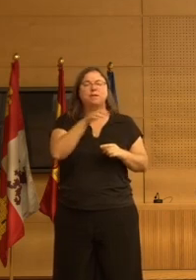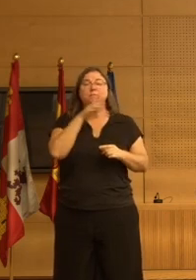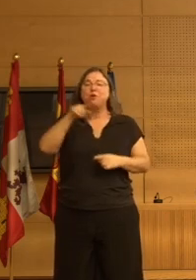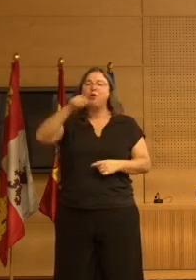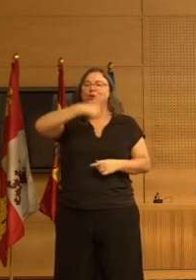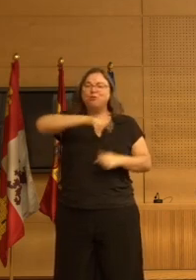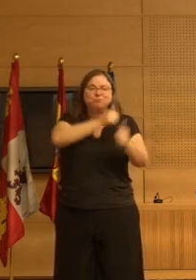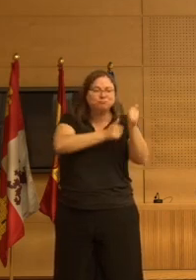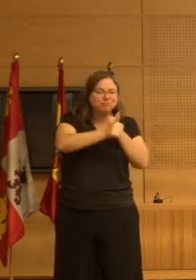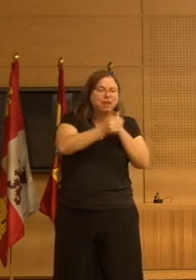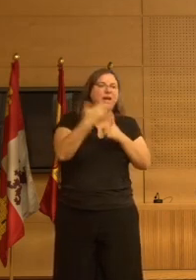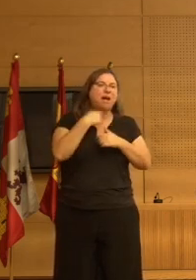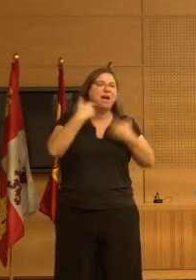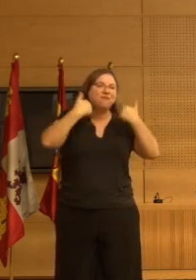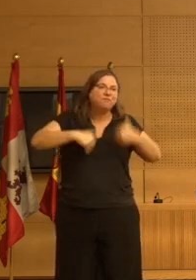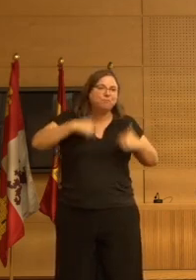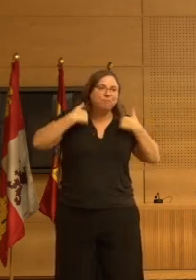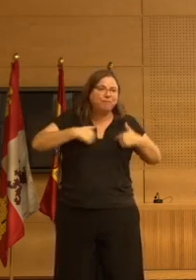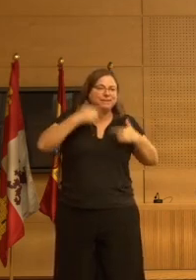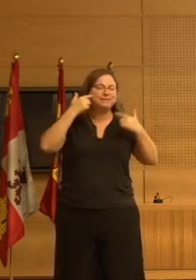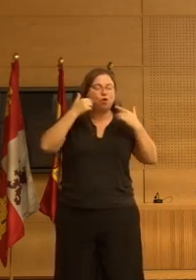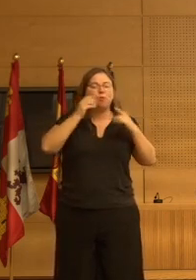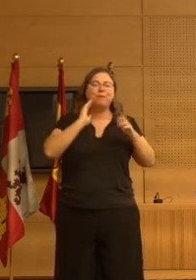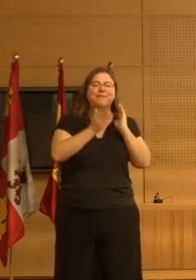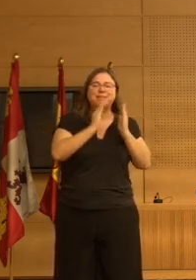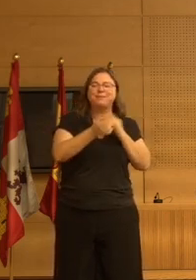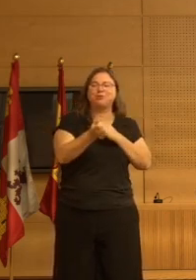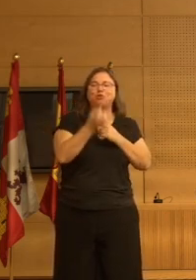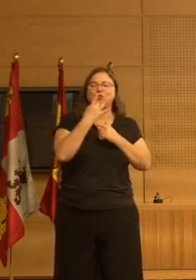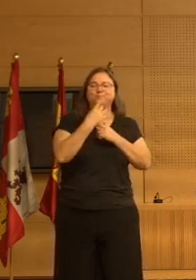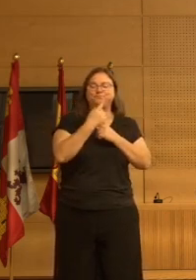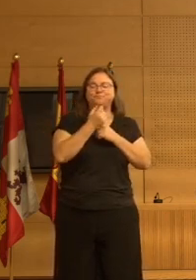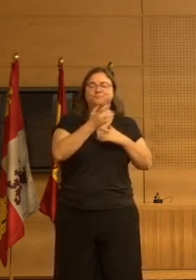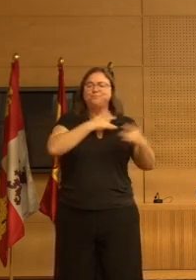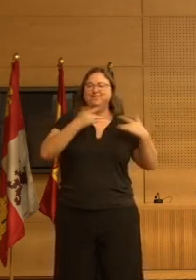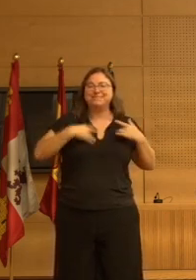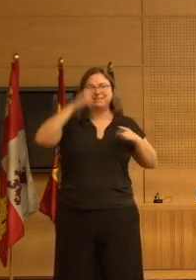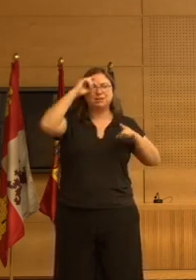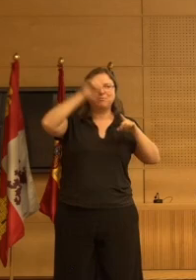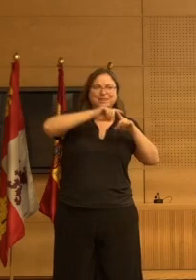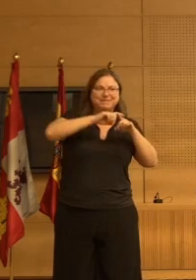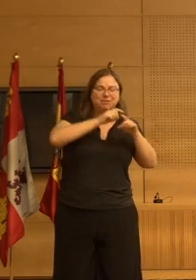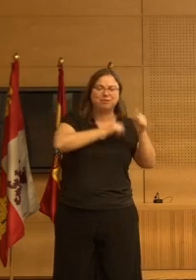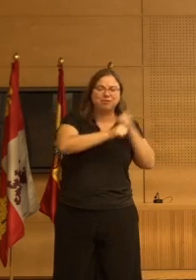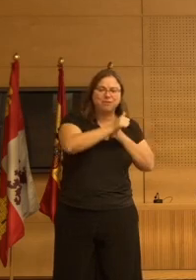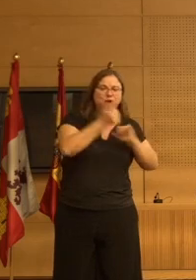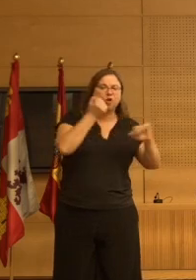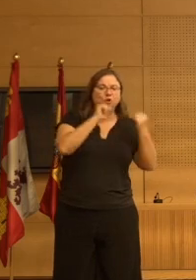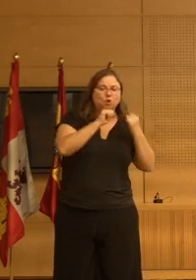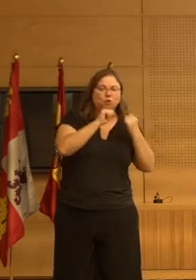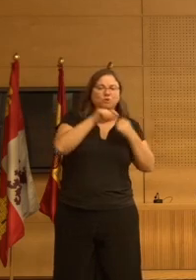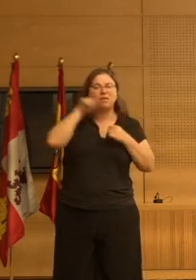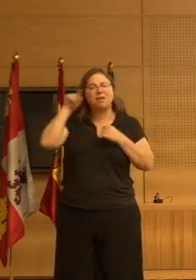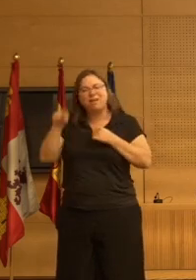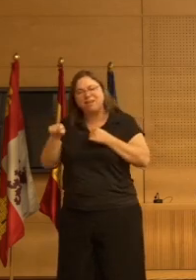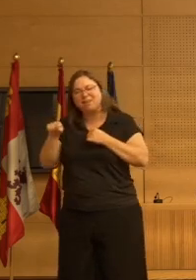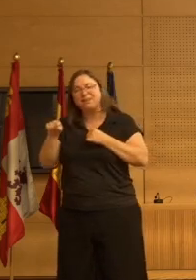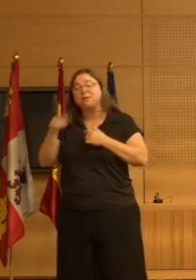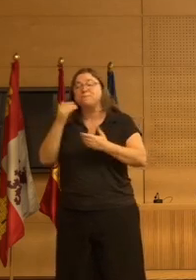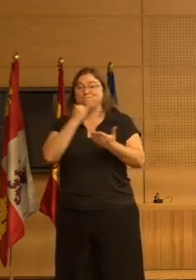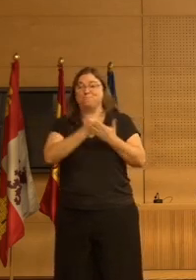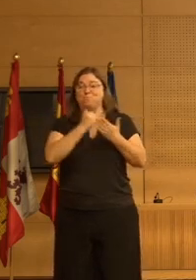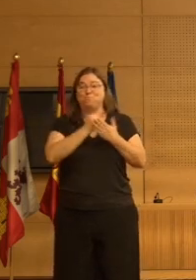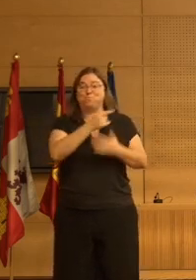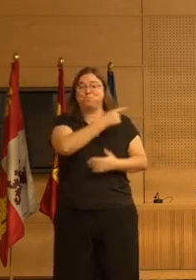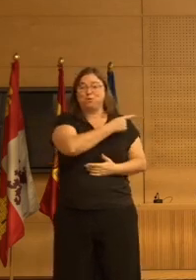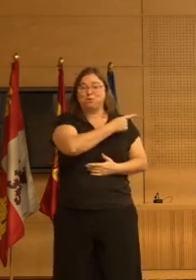en el modelo biológico para el tratamiento de los síntomas psicológicos y conductuales. Y esto es una prueba de